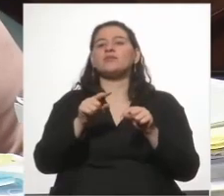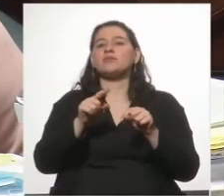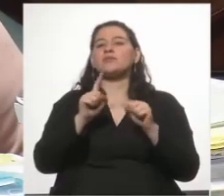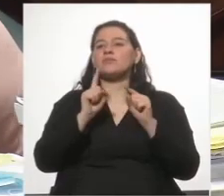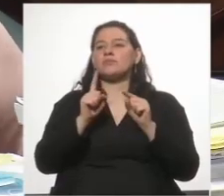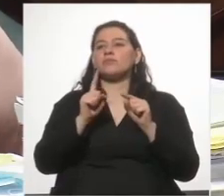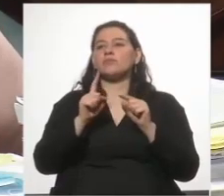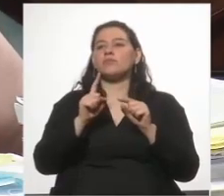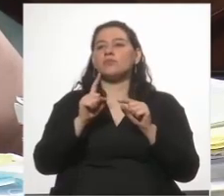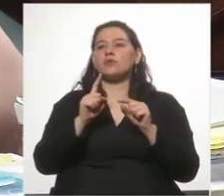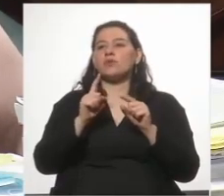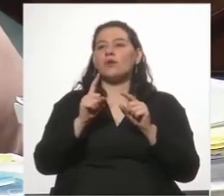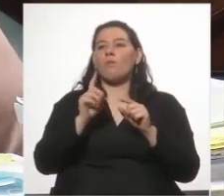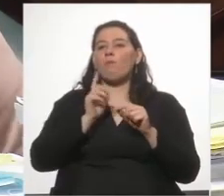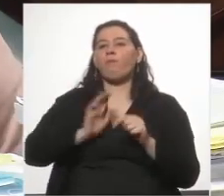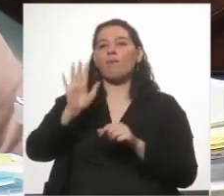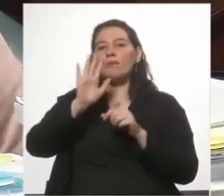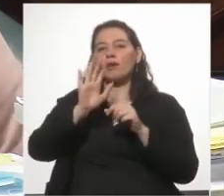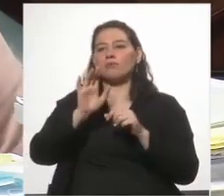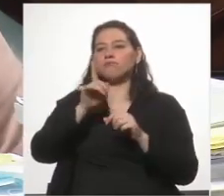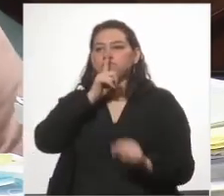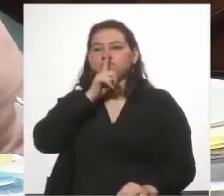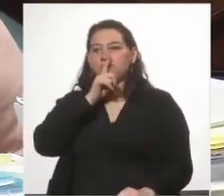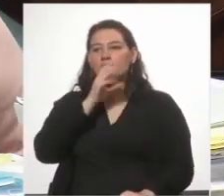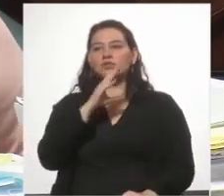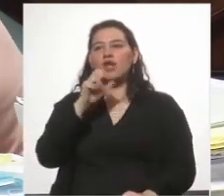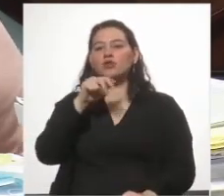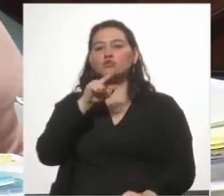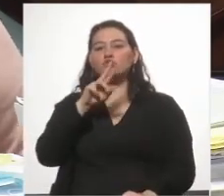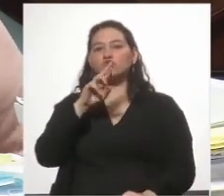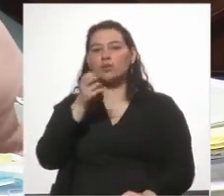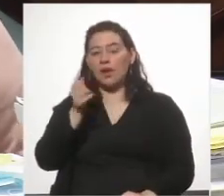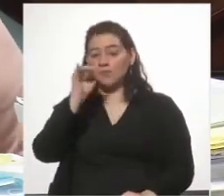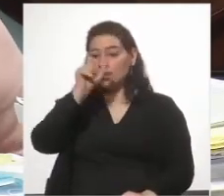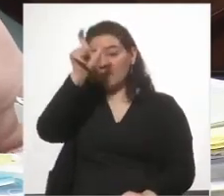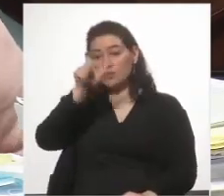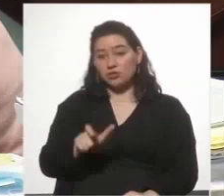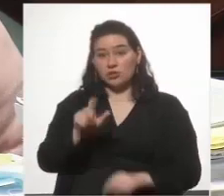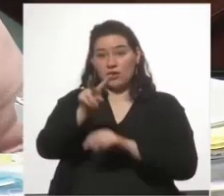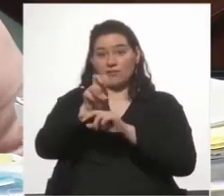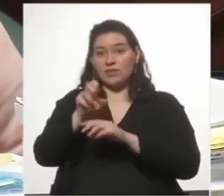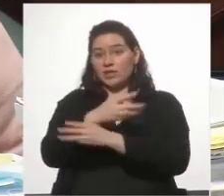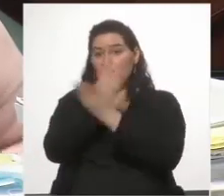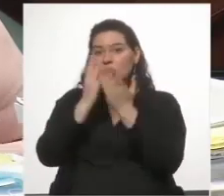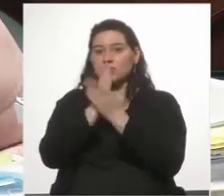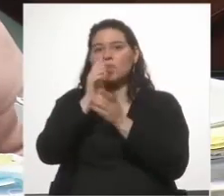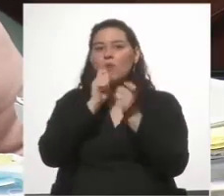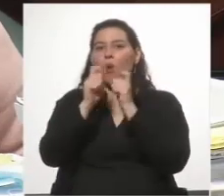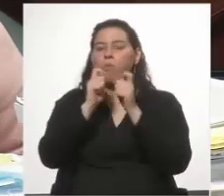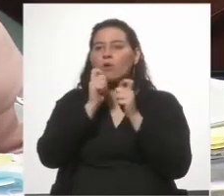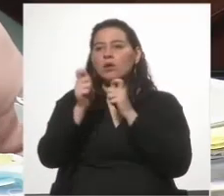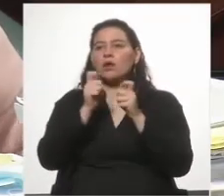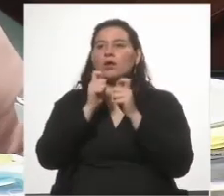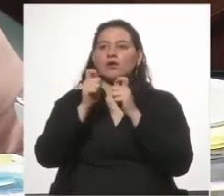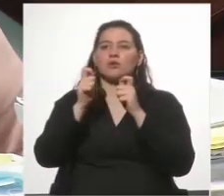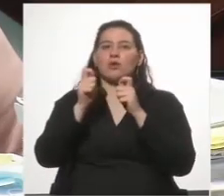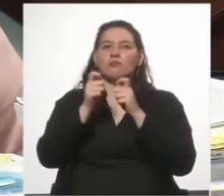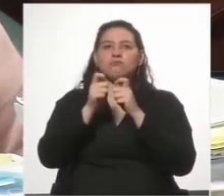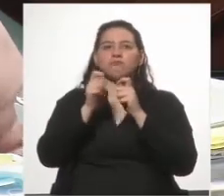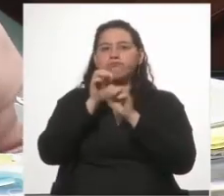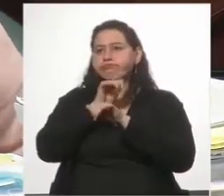autocensura. Si yo tengo un fiscal general que en todos los medios de comunicación ha dicho